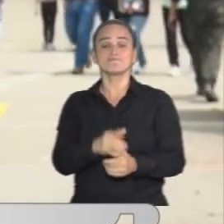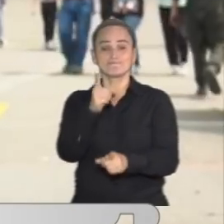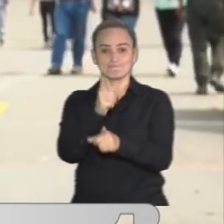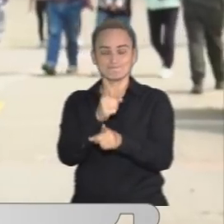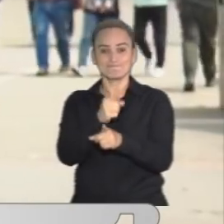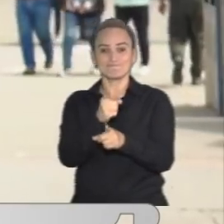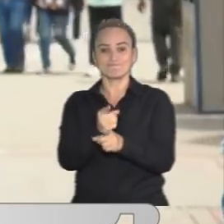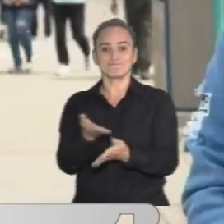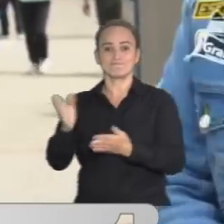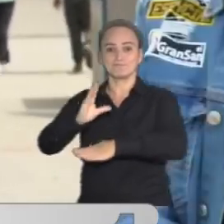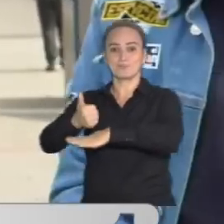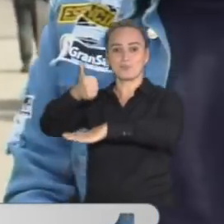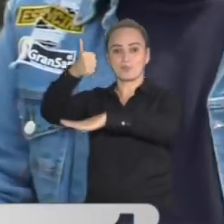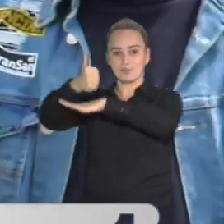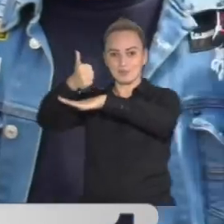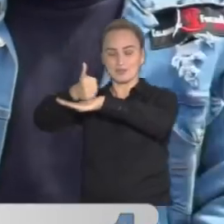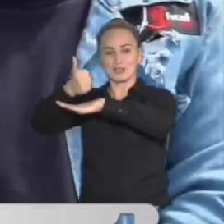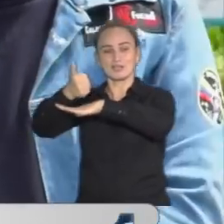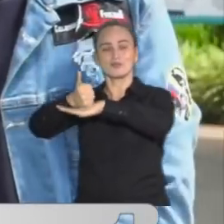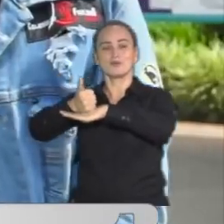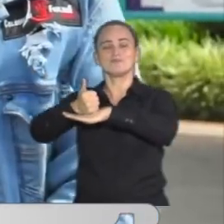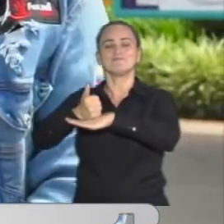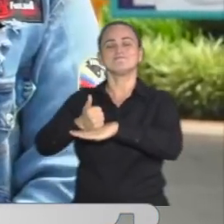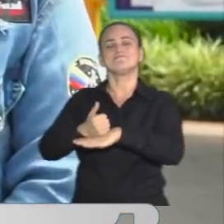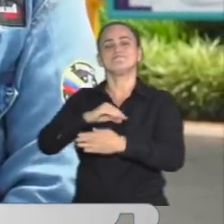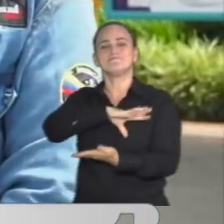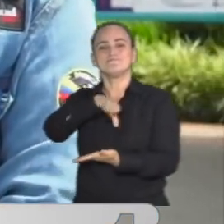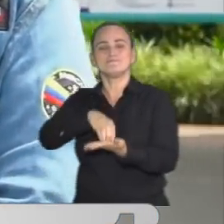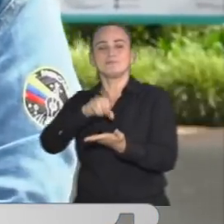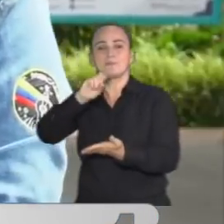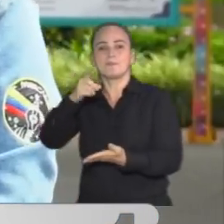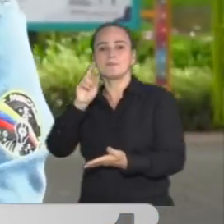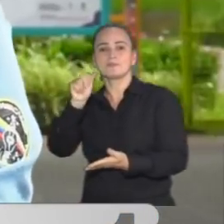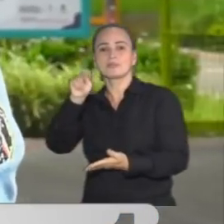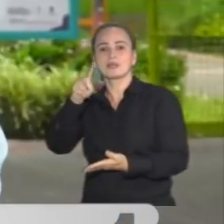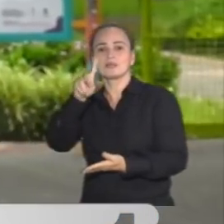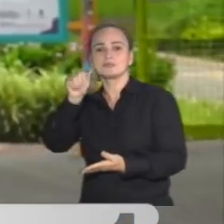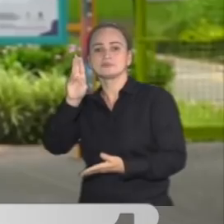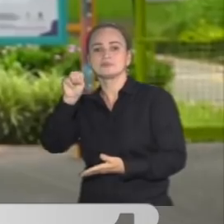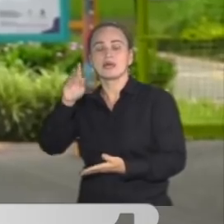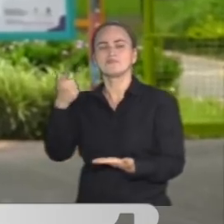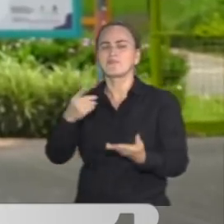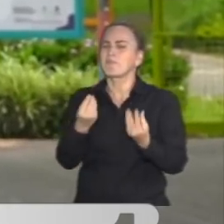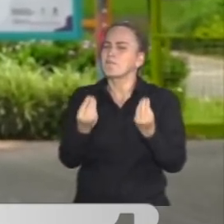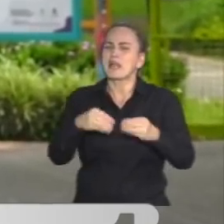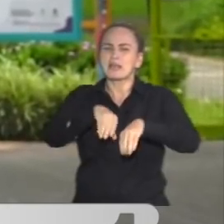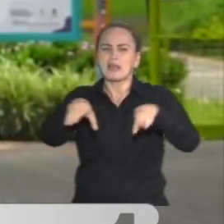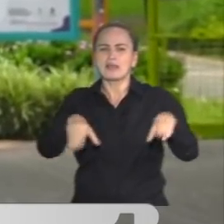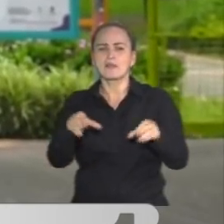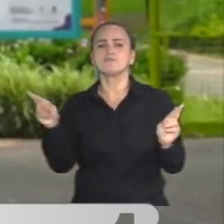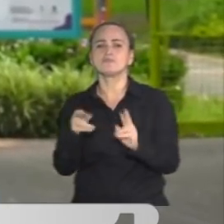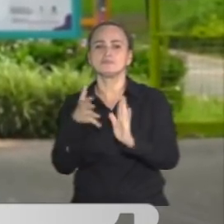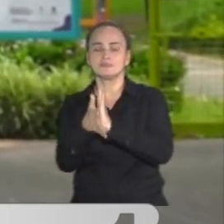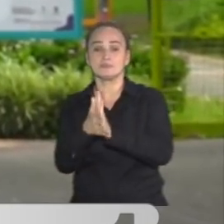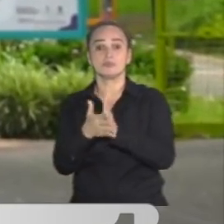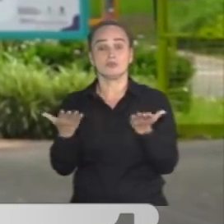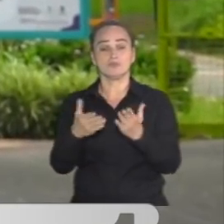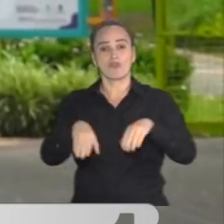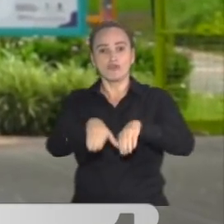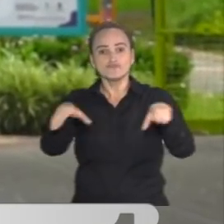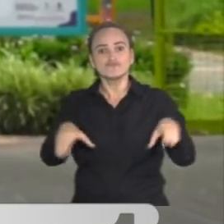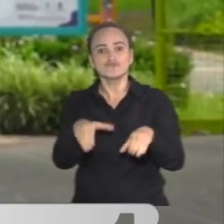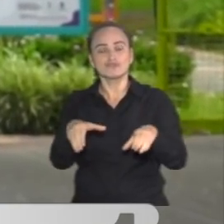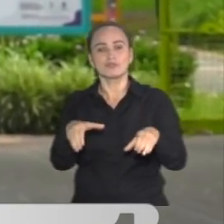Precisamente estamos con el director de mercadeo del Gran Zana. Iván, ¿por qué realizan esta labor y aquí otras localidades? De manera muy corta, por favor. Bueno, esta labor se